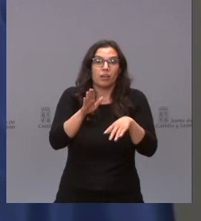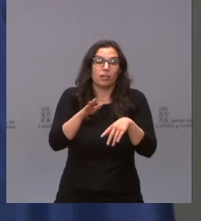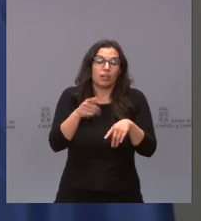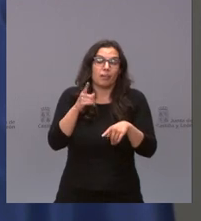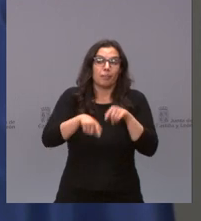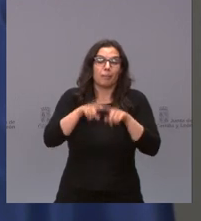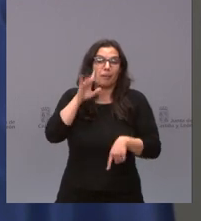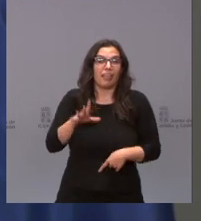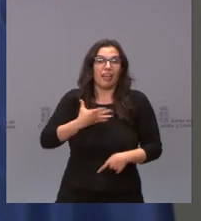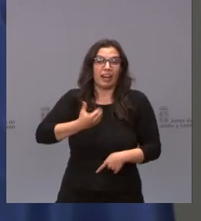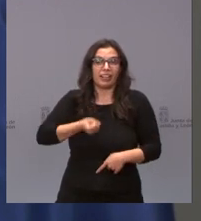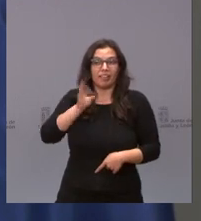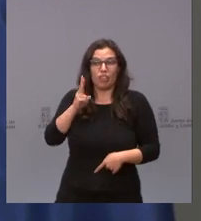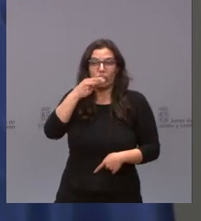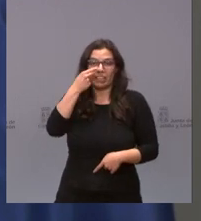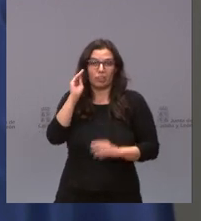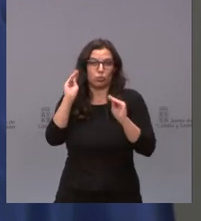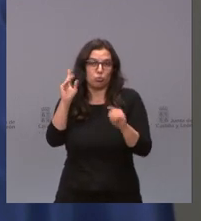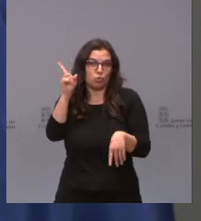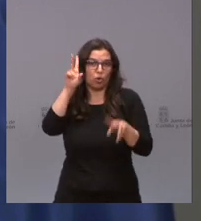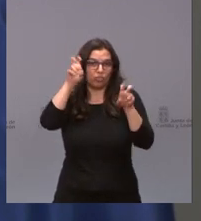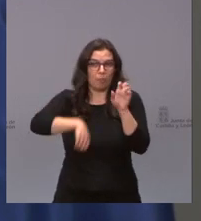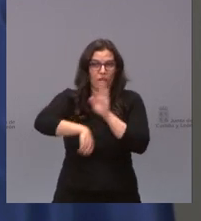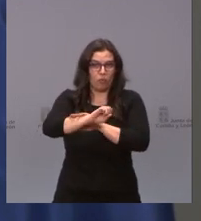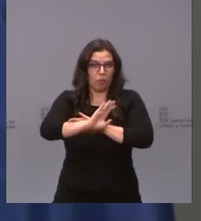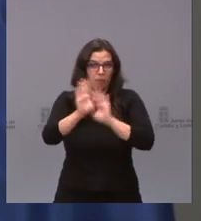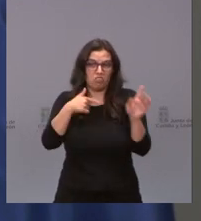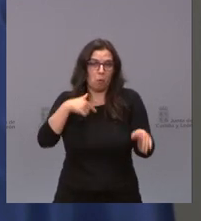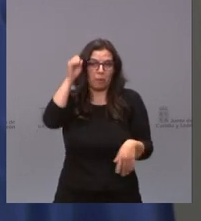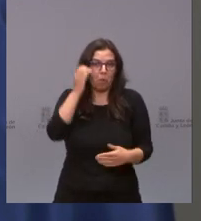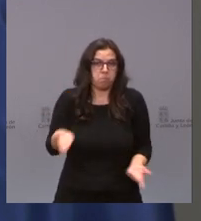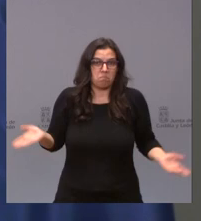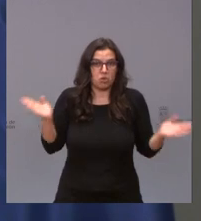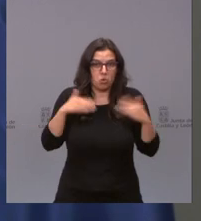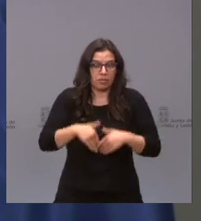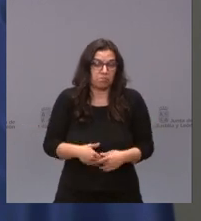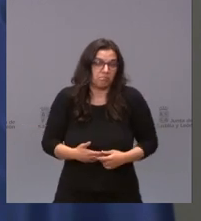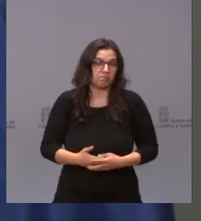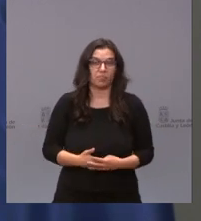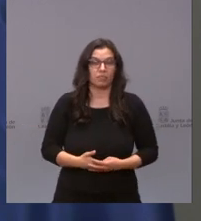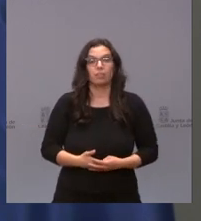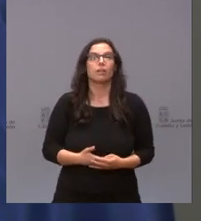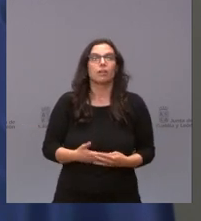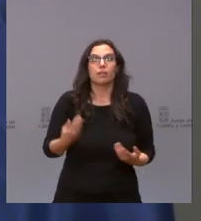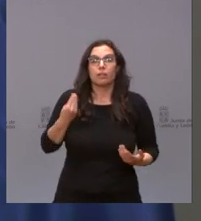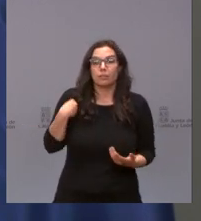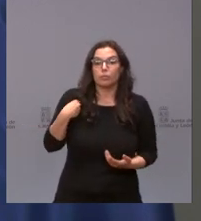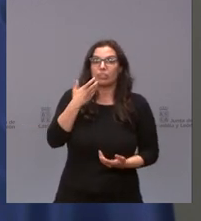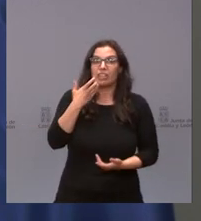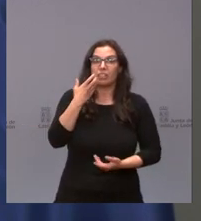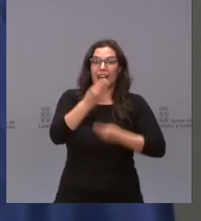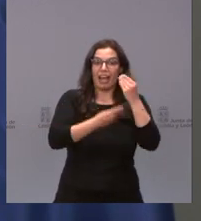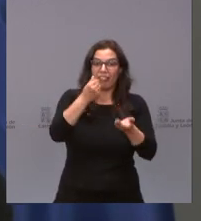larguero y permítame que tenga una valoración a este respecto. Yo creo que lo que se haga en Valladolid se ha de hacer en